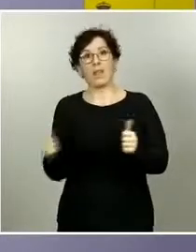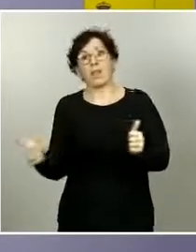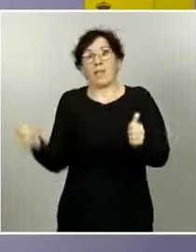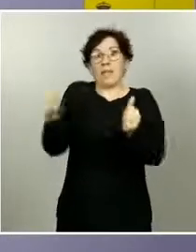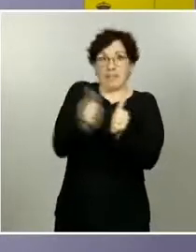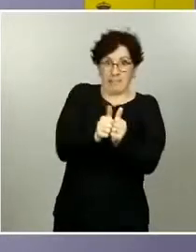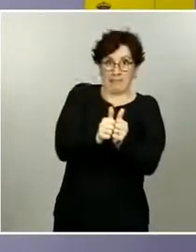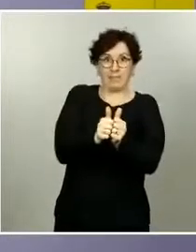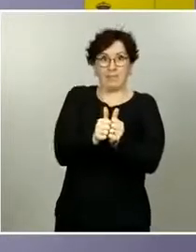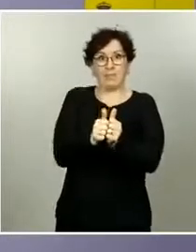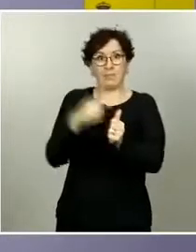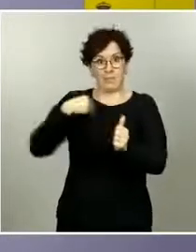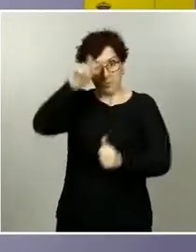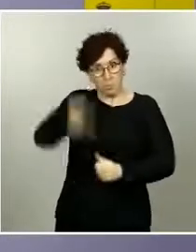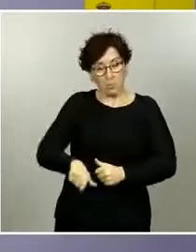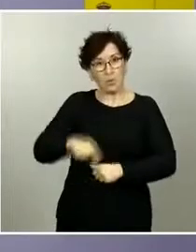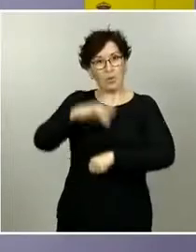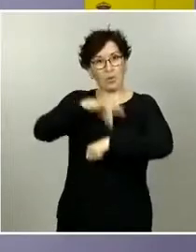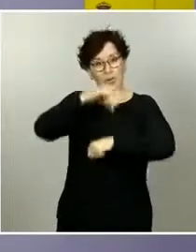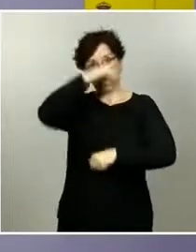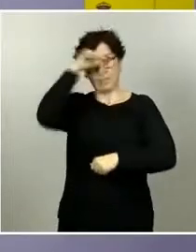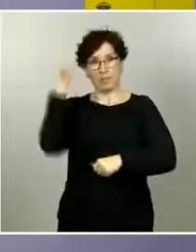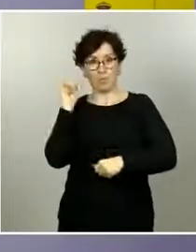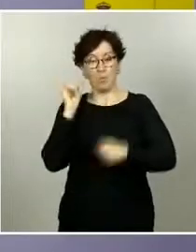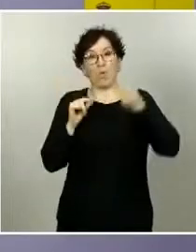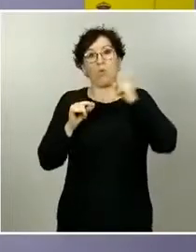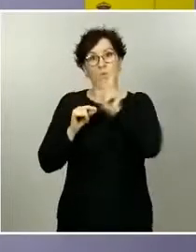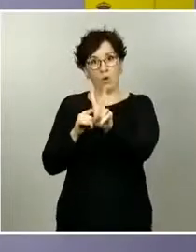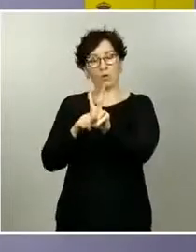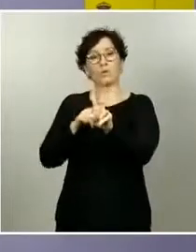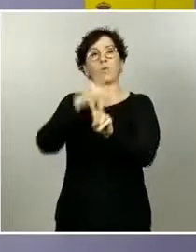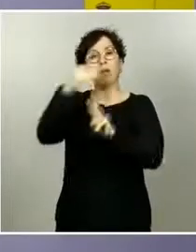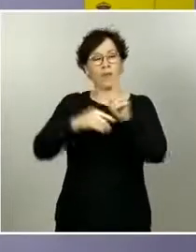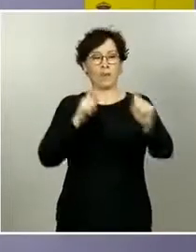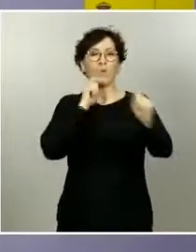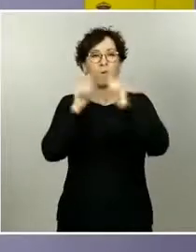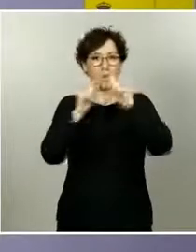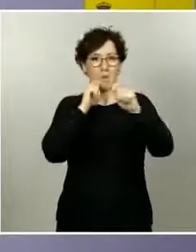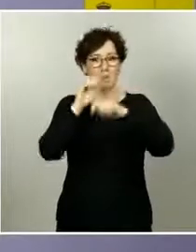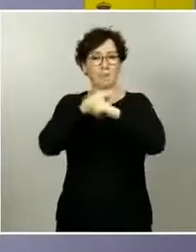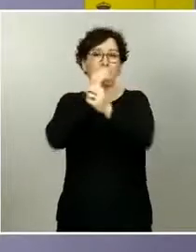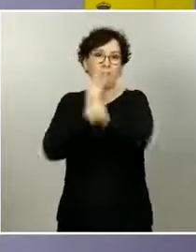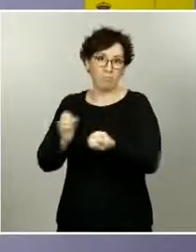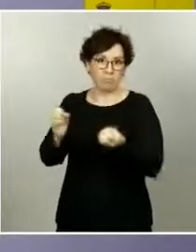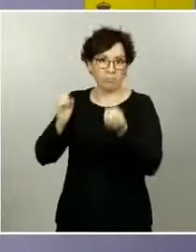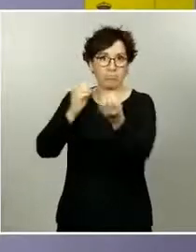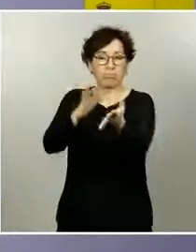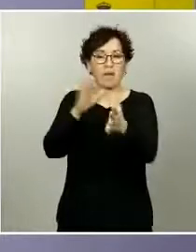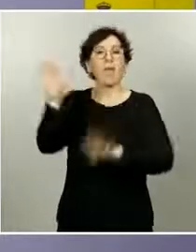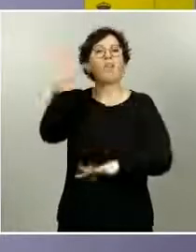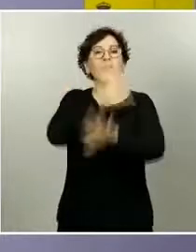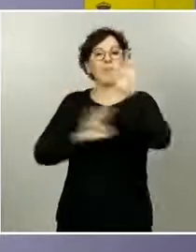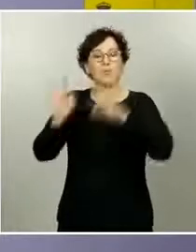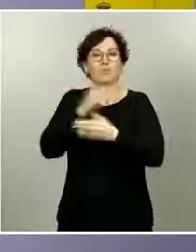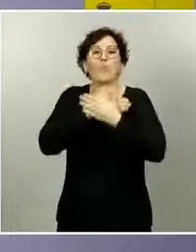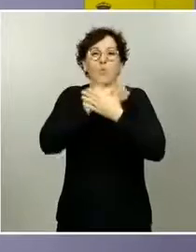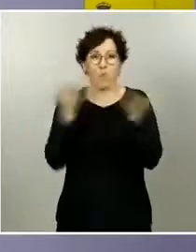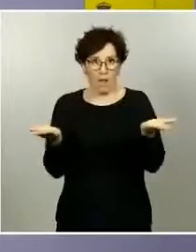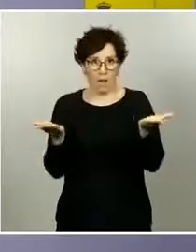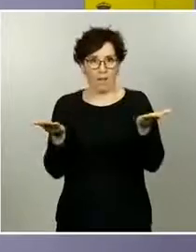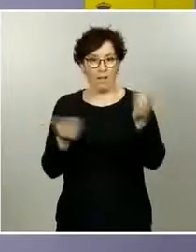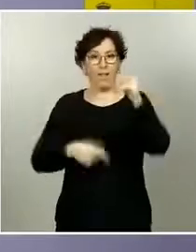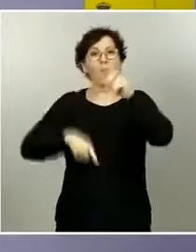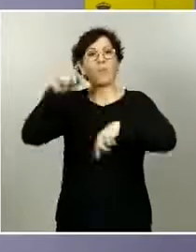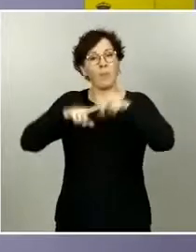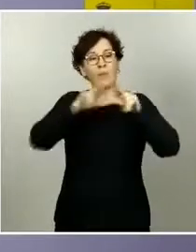viernes, el ministro de Sanidad, Salvador Illa, y el propio director del Centro de Coordinación de Alertas y Emergencias, Fernando Simón, ofrecerán